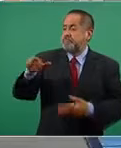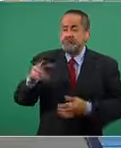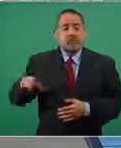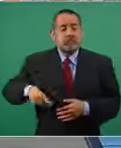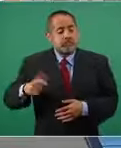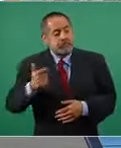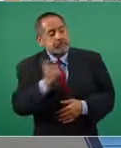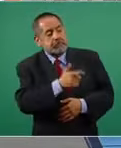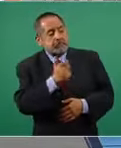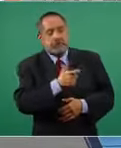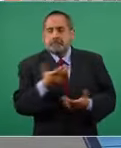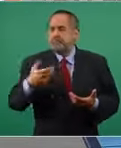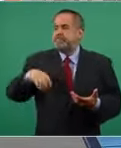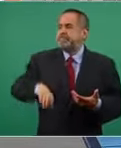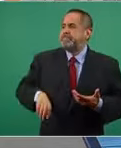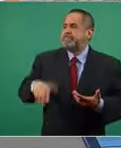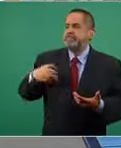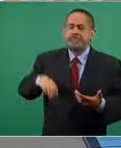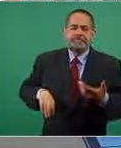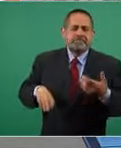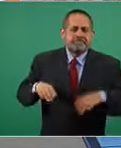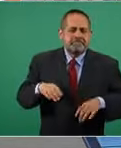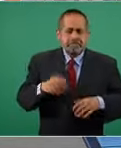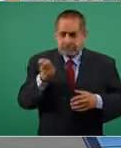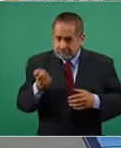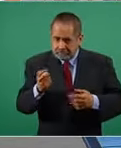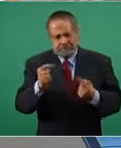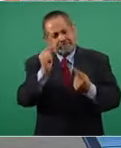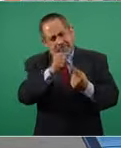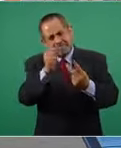pero así como esto en otras cosas